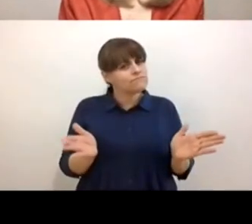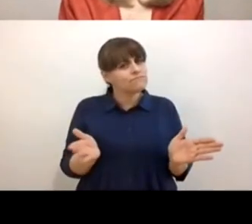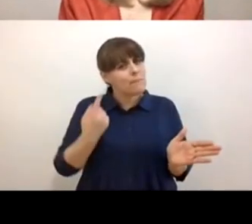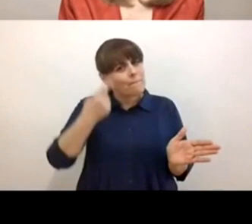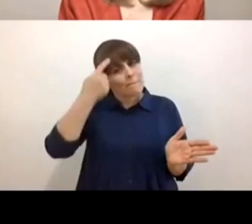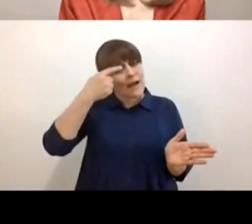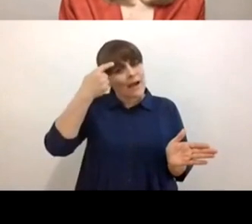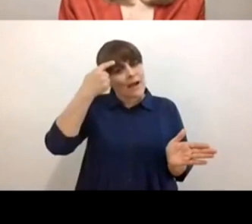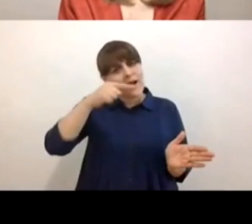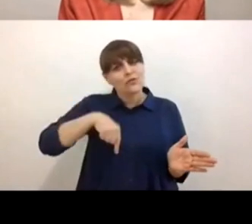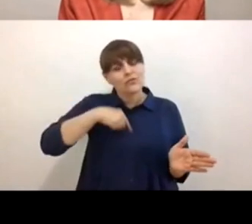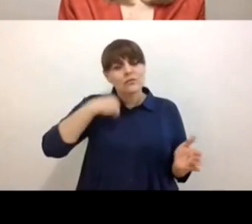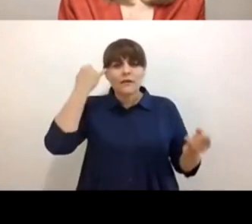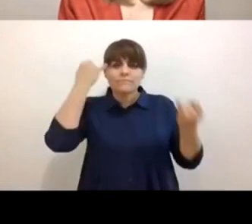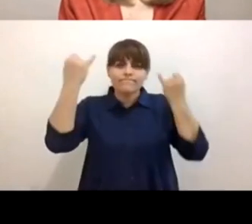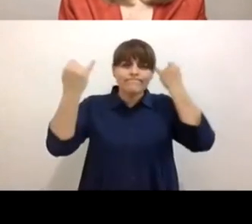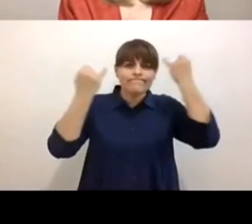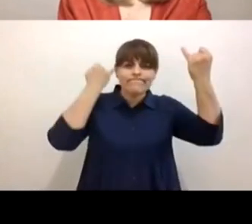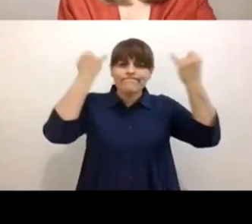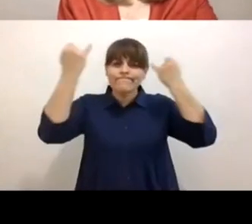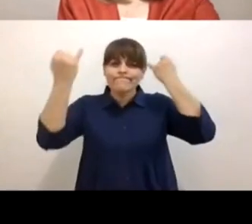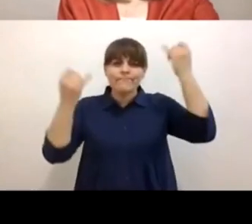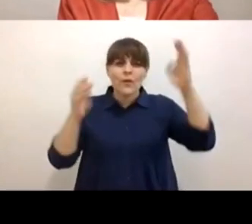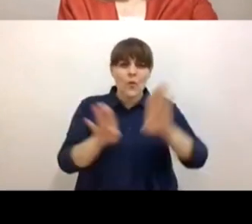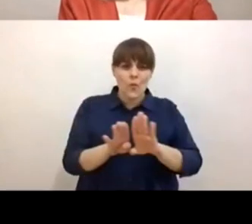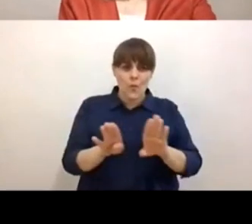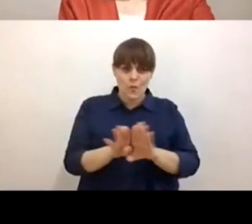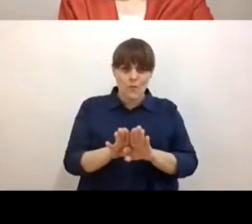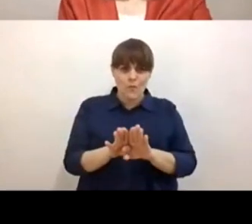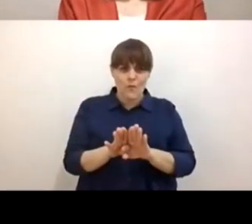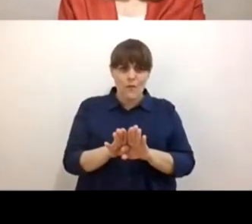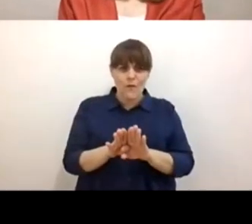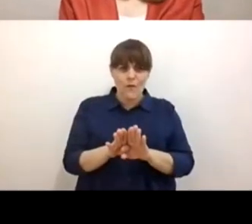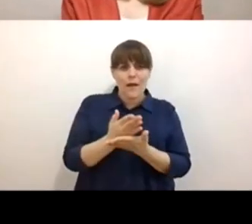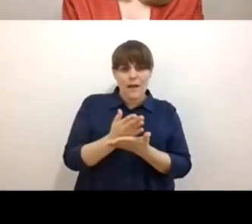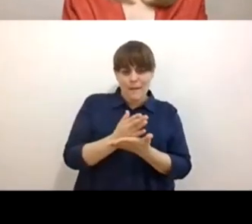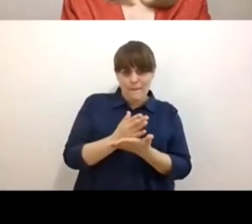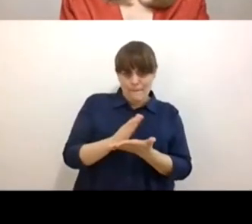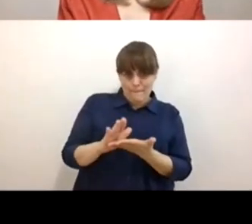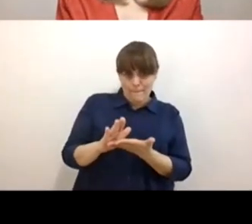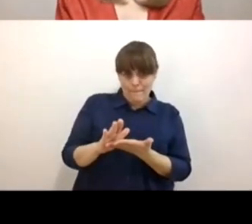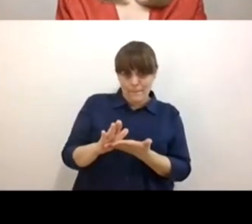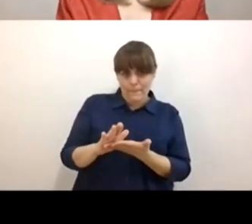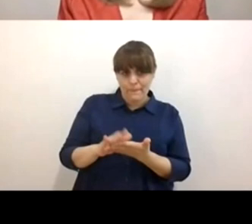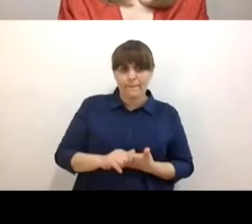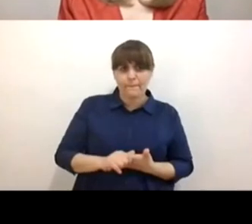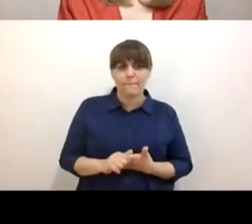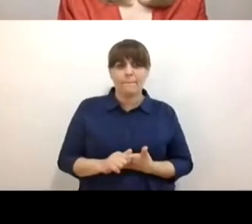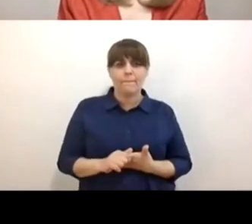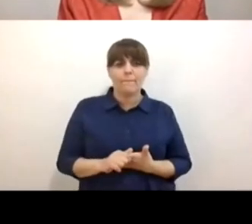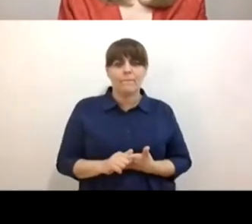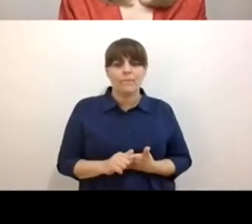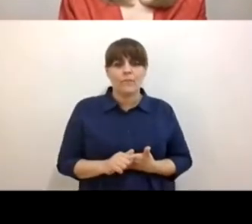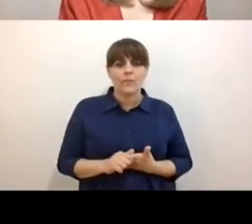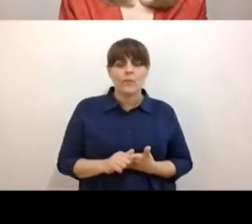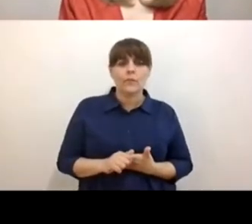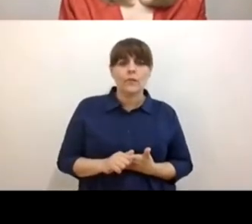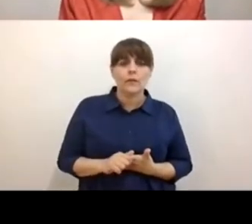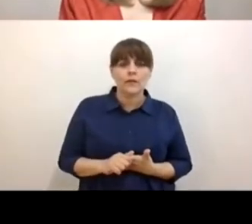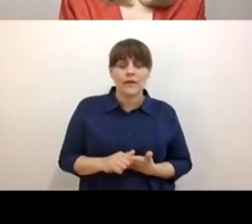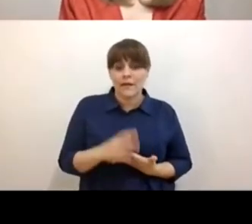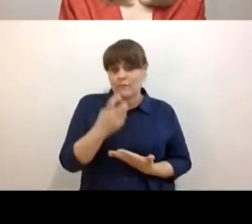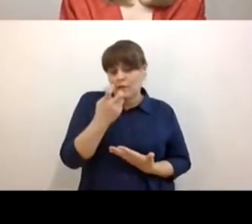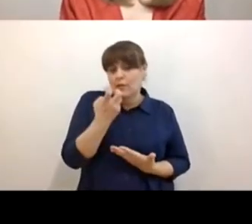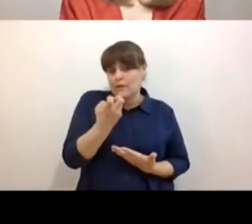A la creatividad. Y además nos hace ver todos los recursos de los que hoy disponemos. En eso nuestro tiempo es